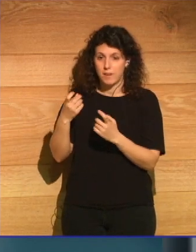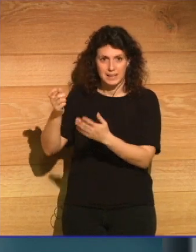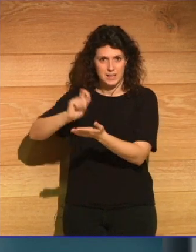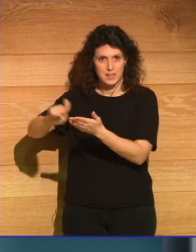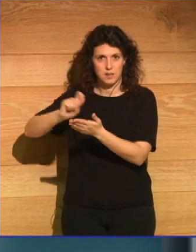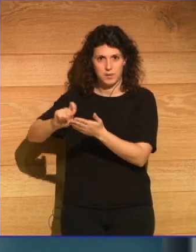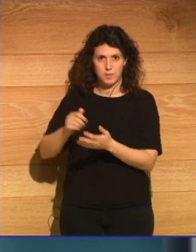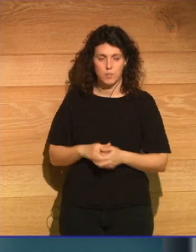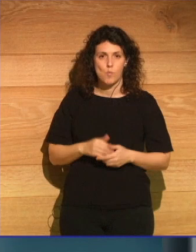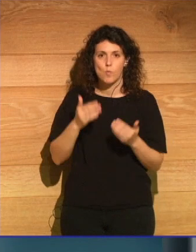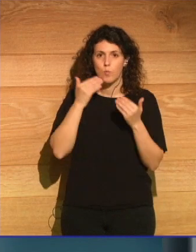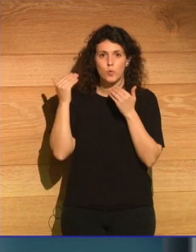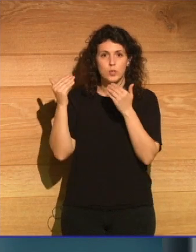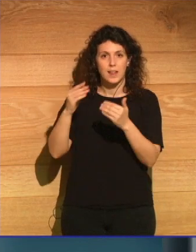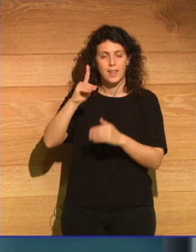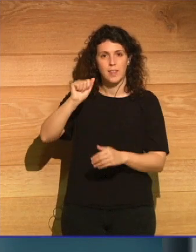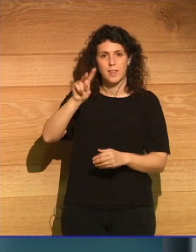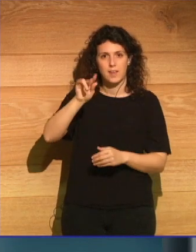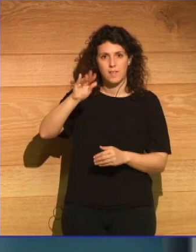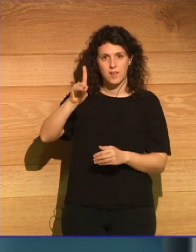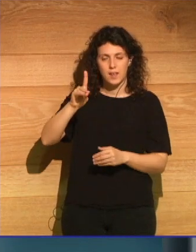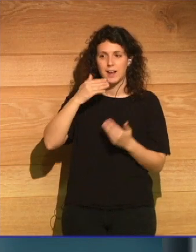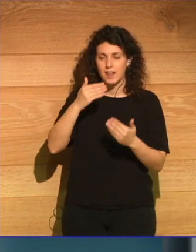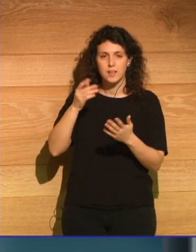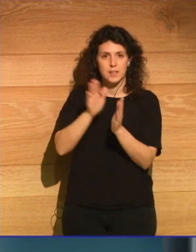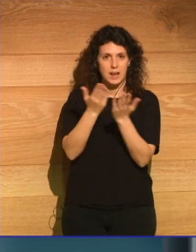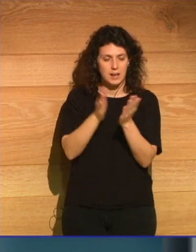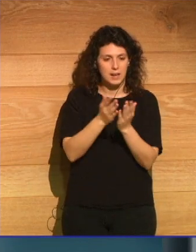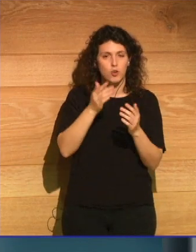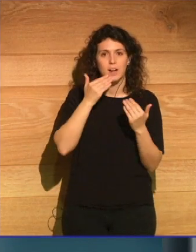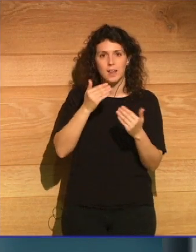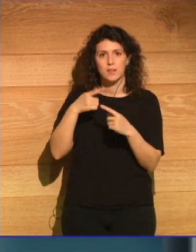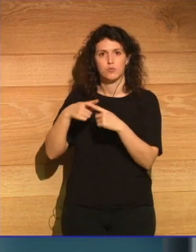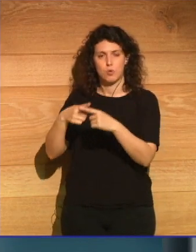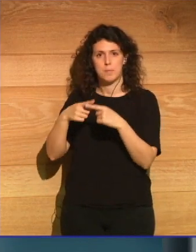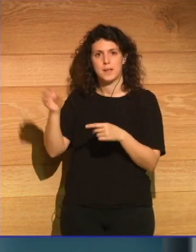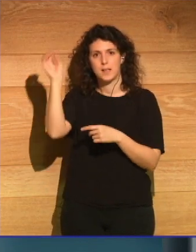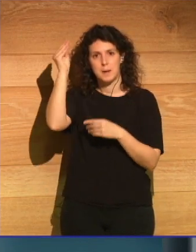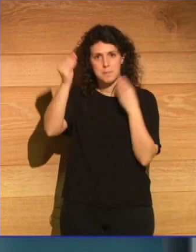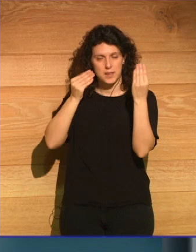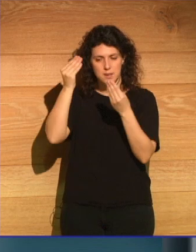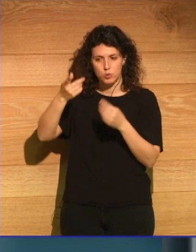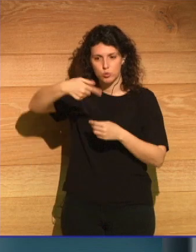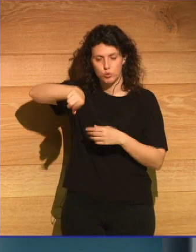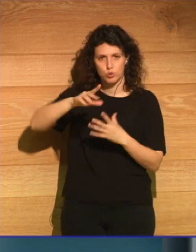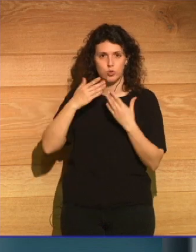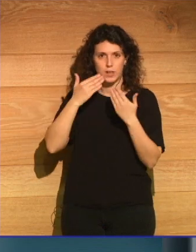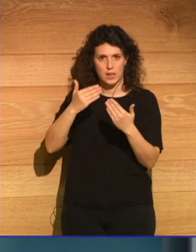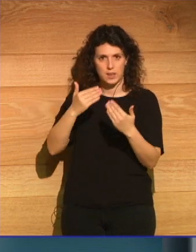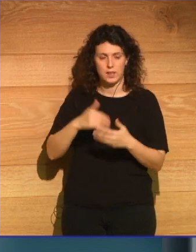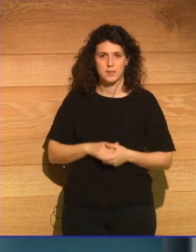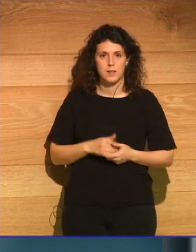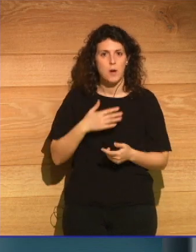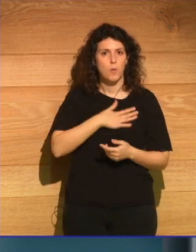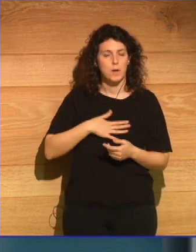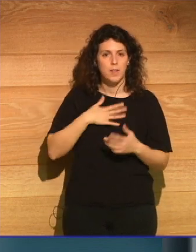Muchísimas gracias, David, por este libro y por compartir tus pensamientos con nosotros. Muchísimas gracias. Ha